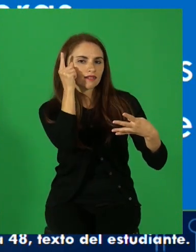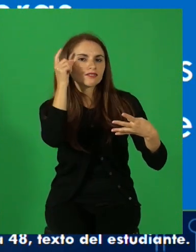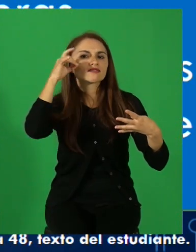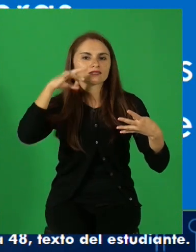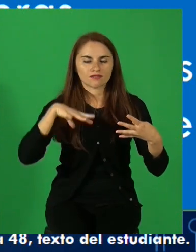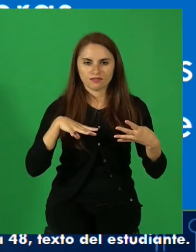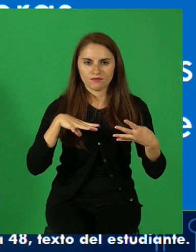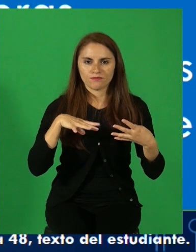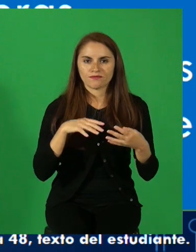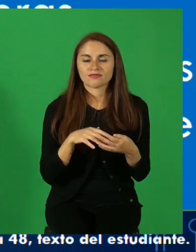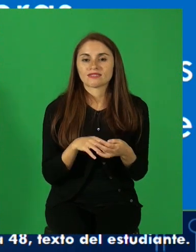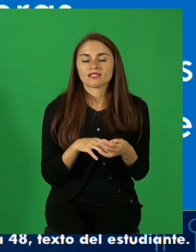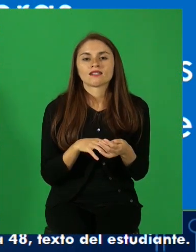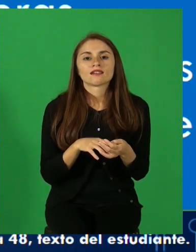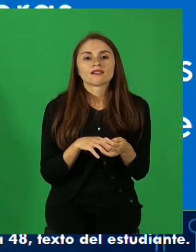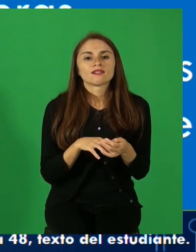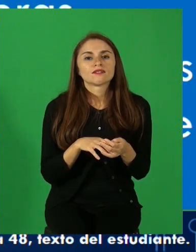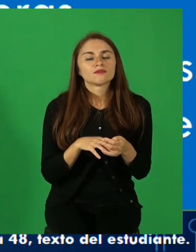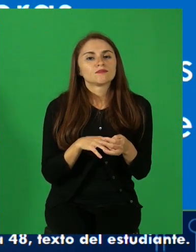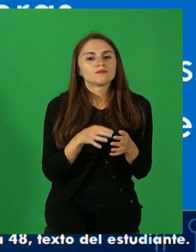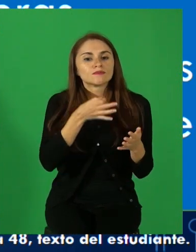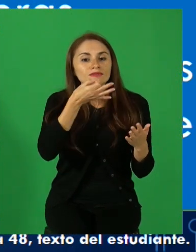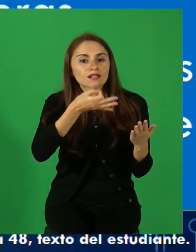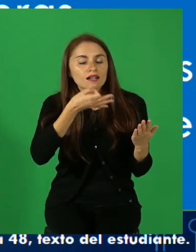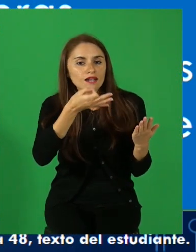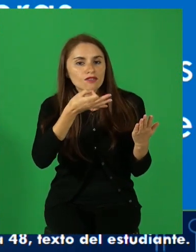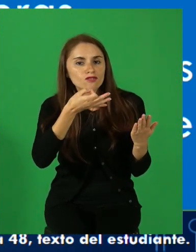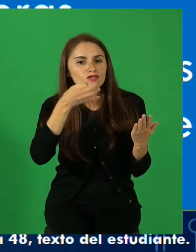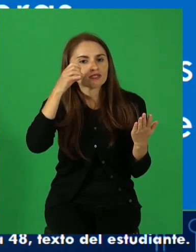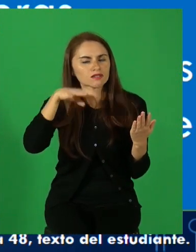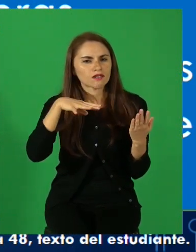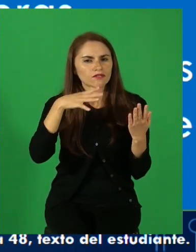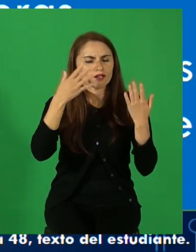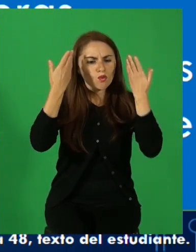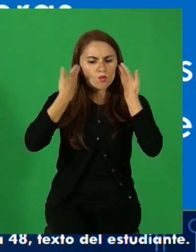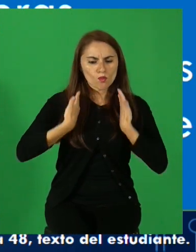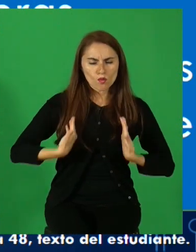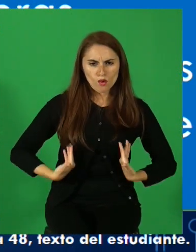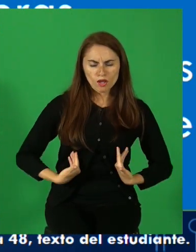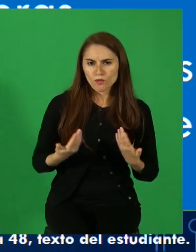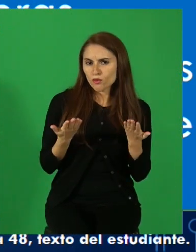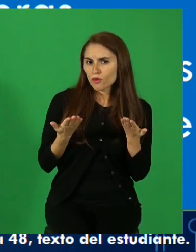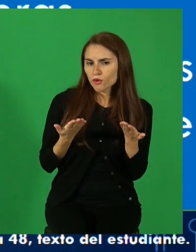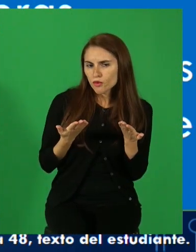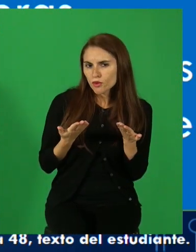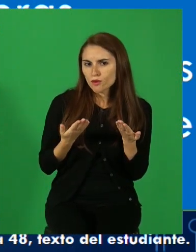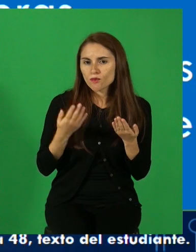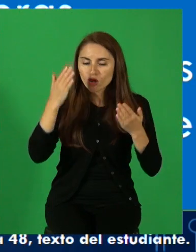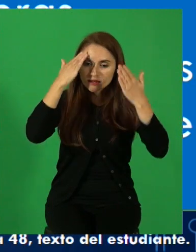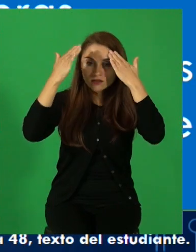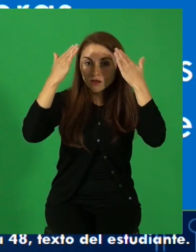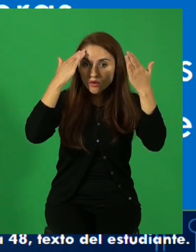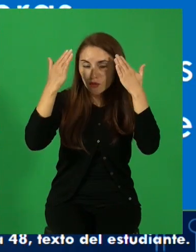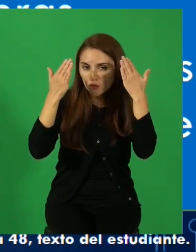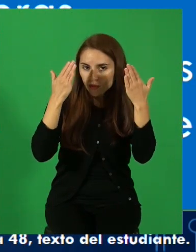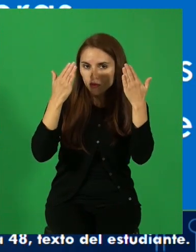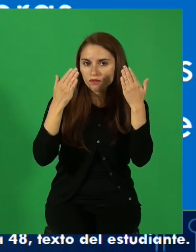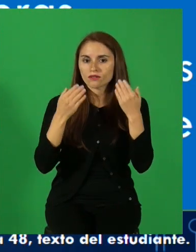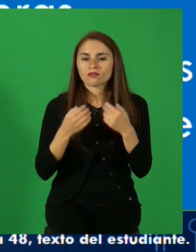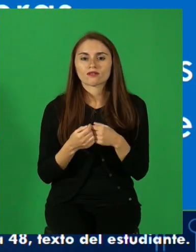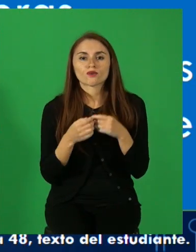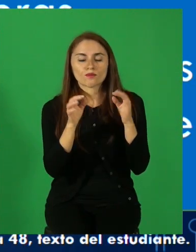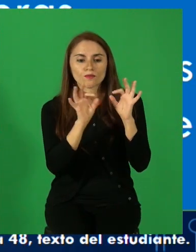narrador, ya sea de sus rasgos físicos o de sus rasgos psicológicos. Esto va a